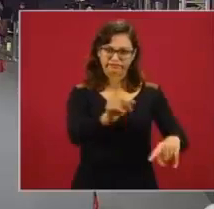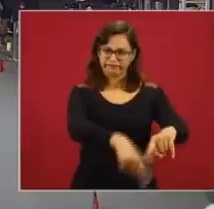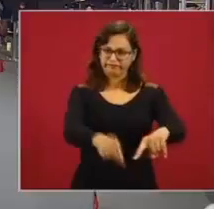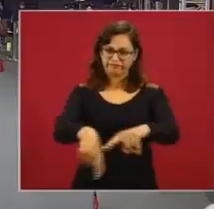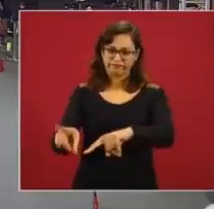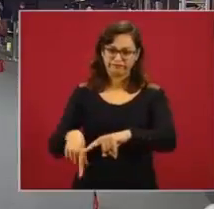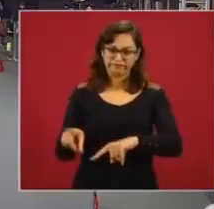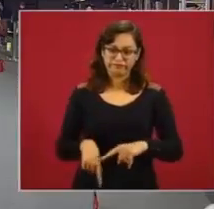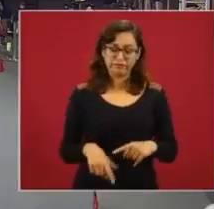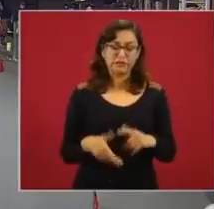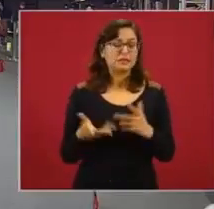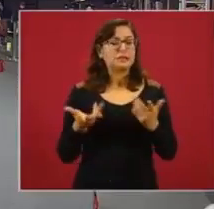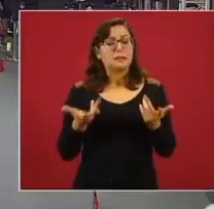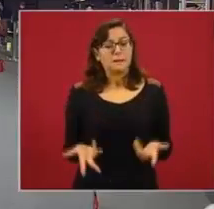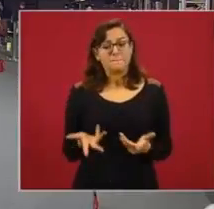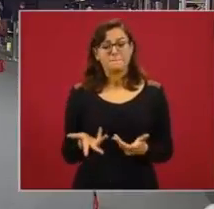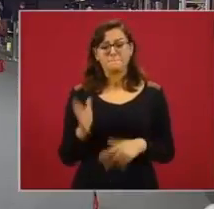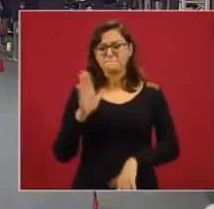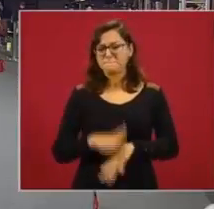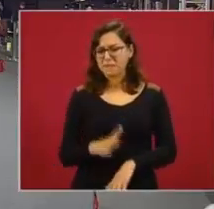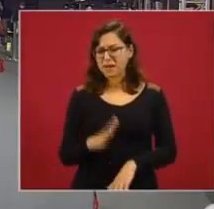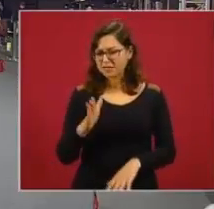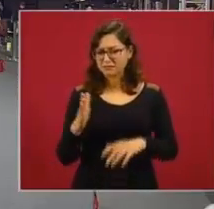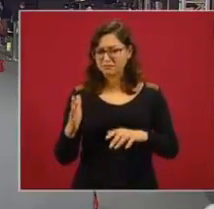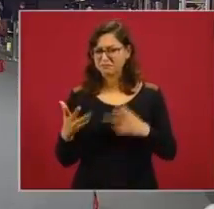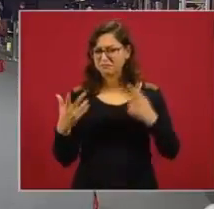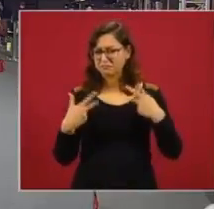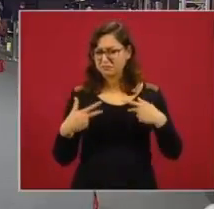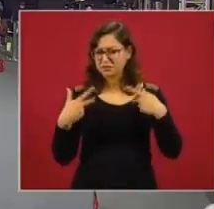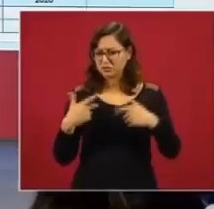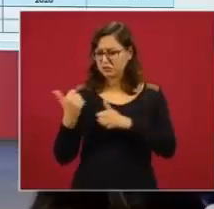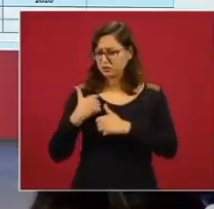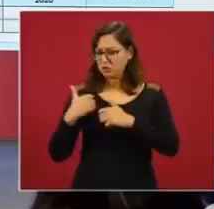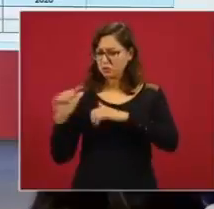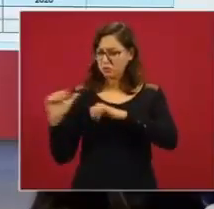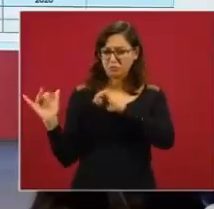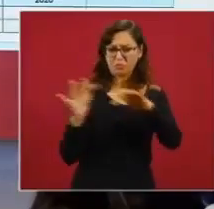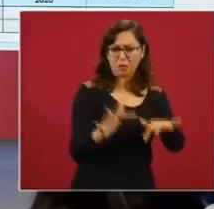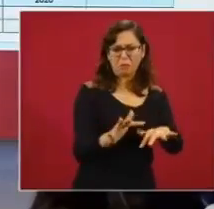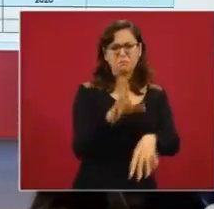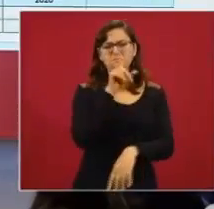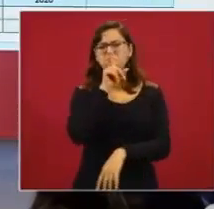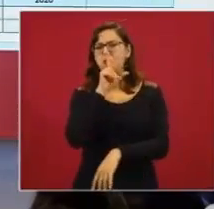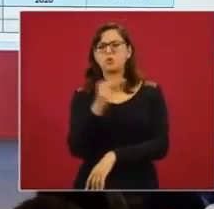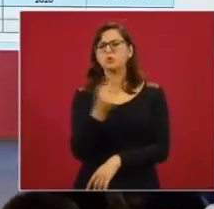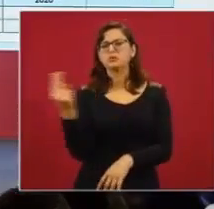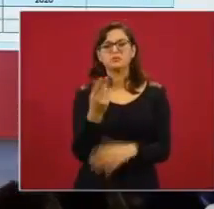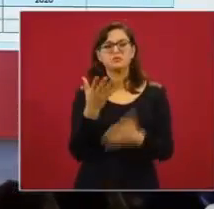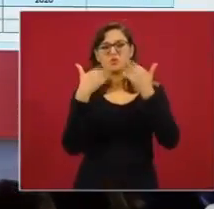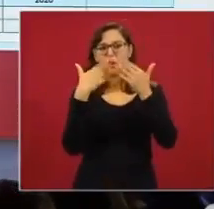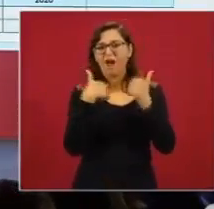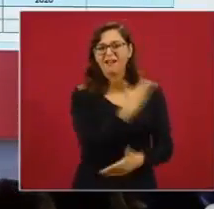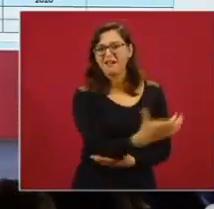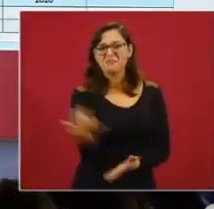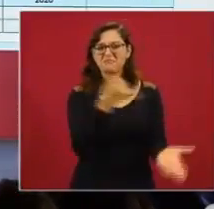incrementar las tropas en estos meses porque no hay la producción en el